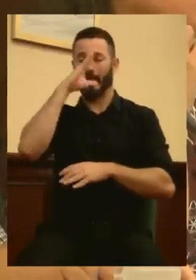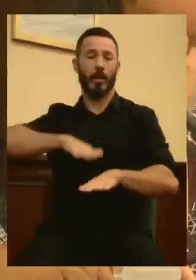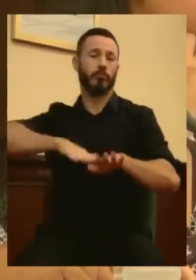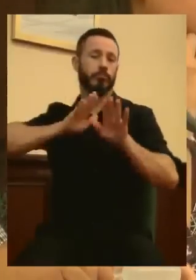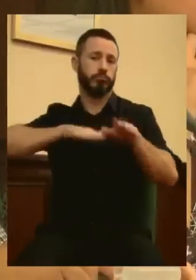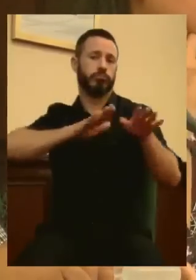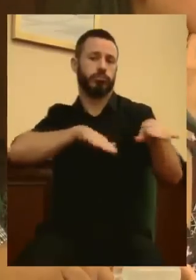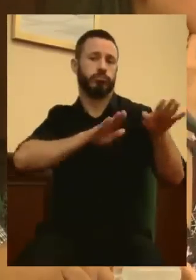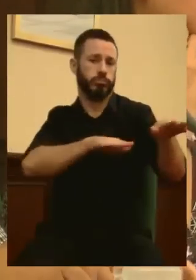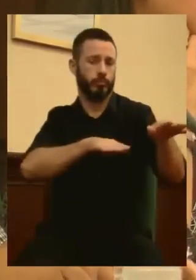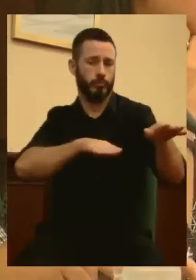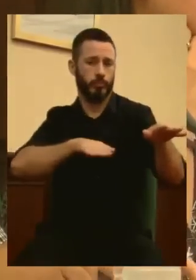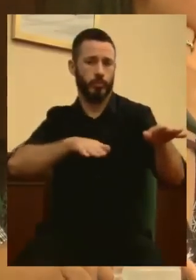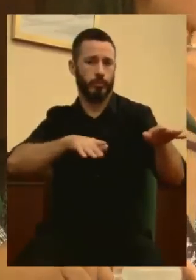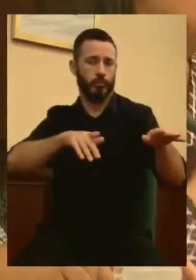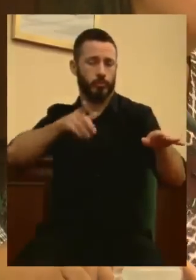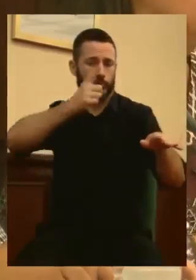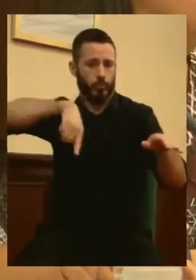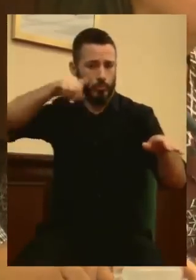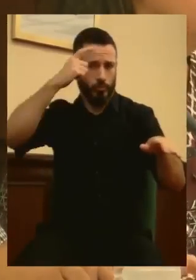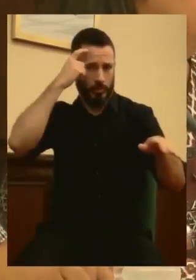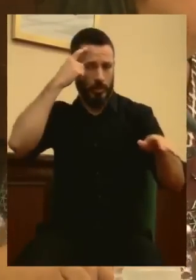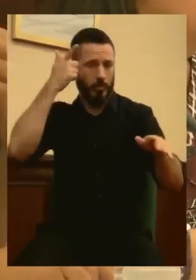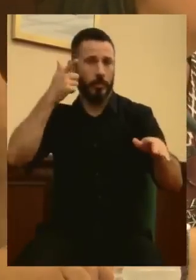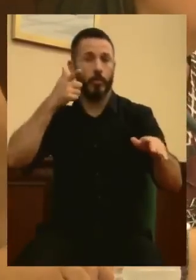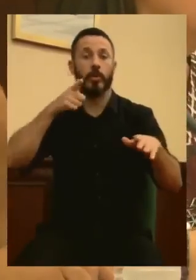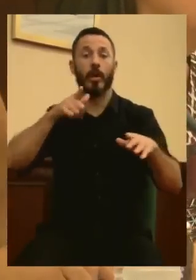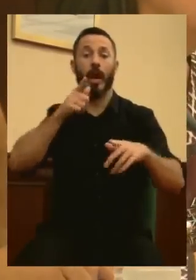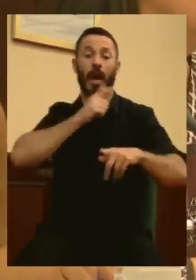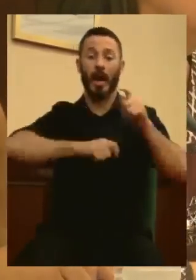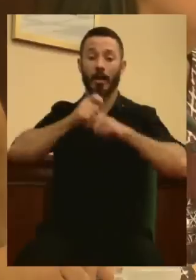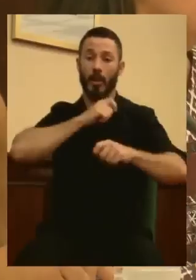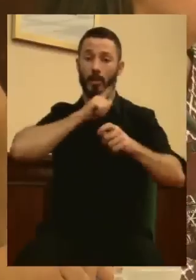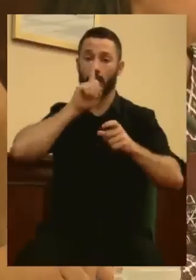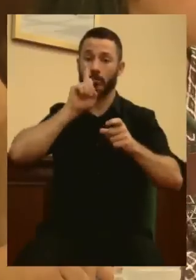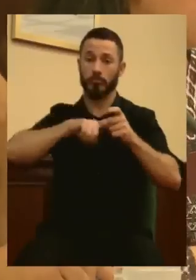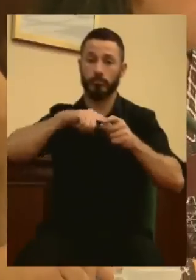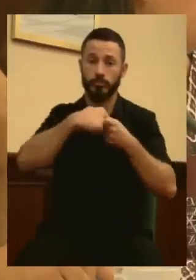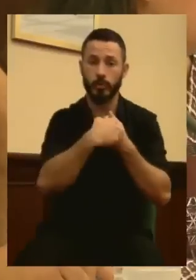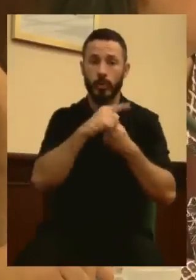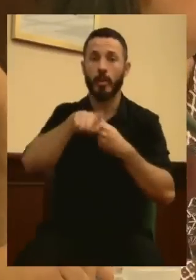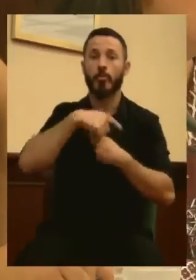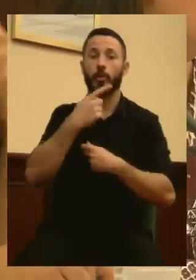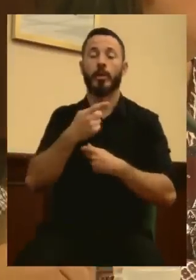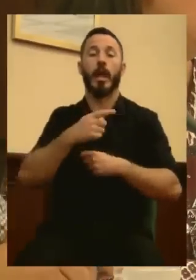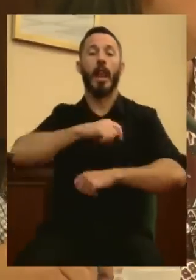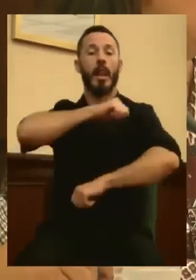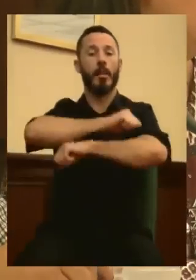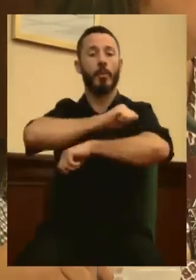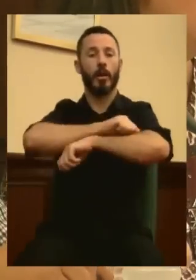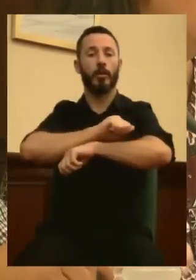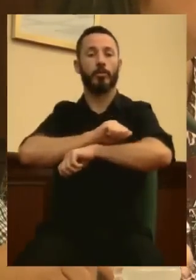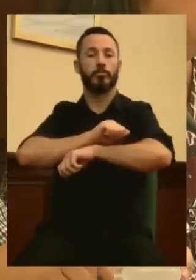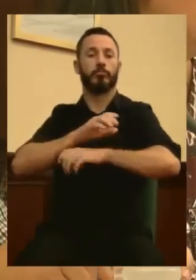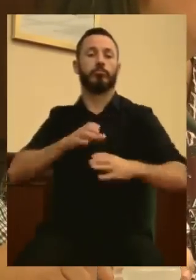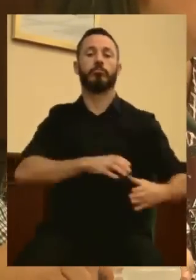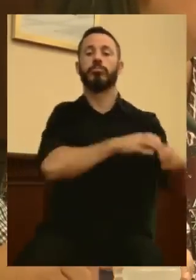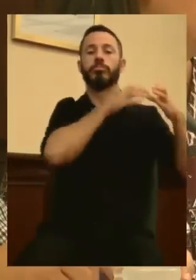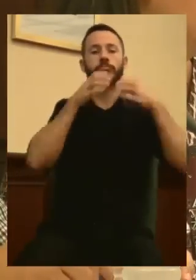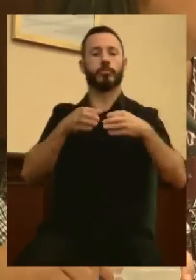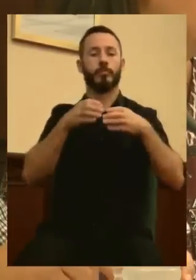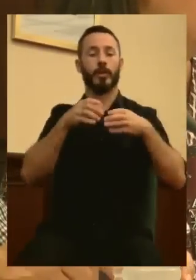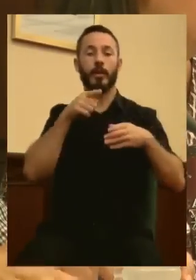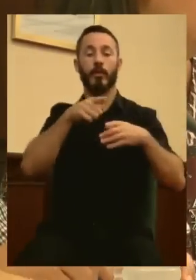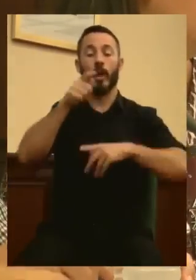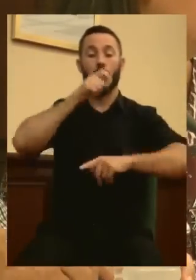Como todo el mundo sabe, las asociaciones que participan en él, posteriormente, suben al balcón. Bien, pues había una asociación inscrita